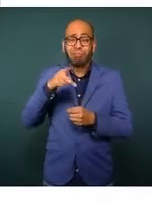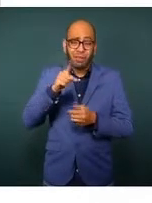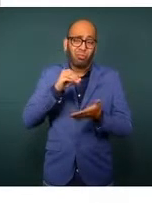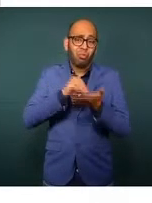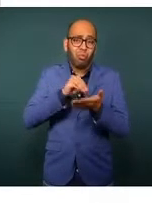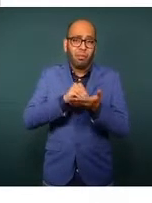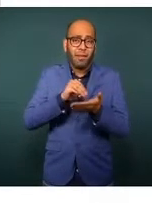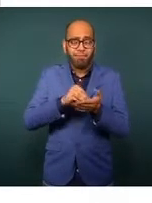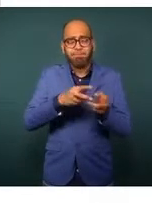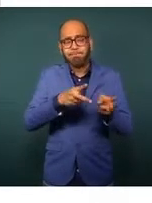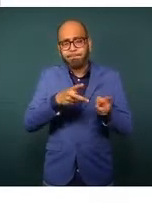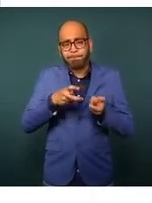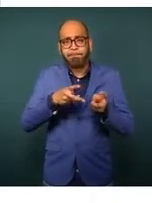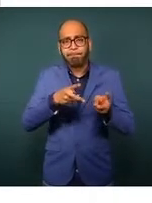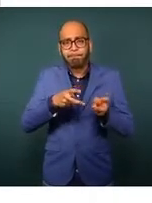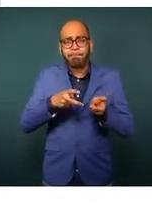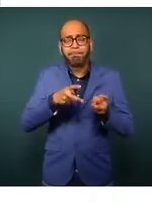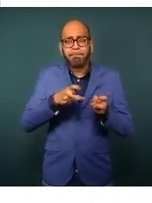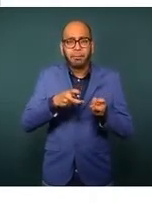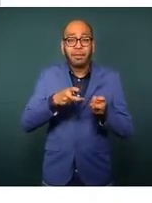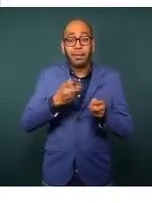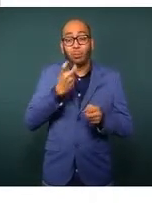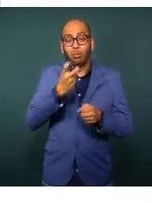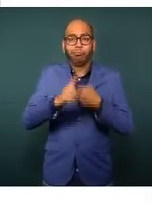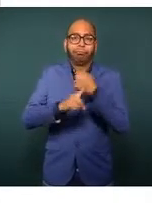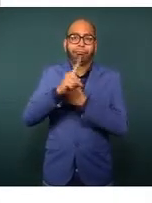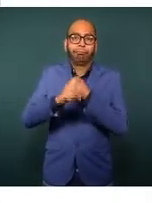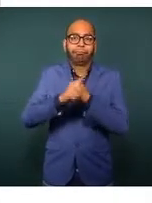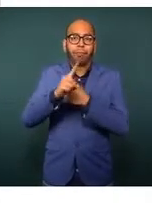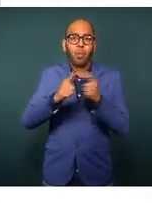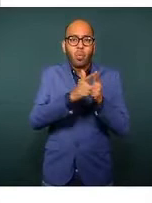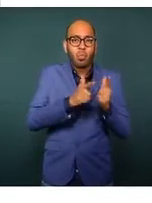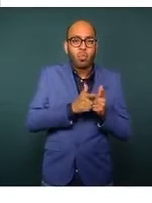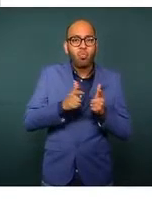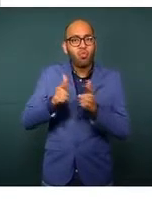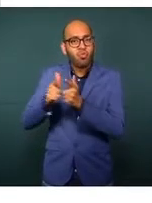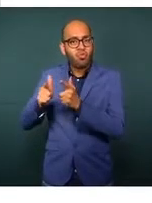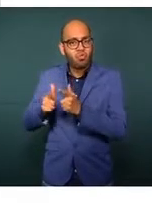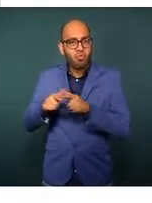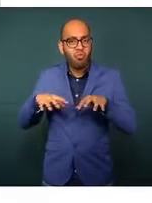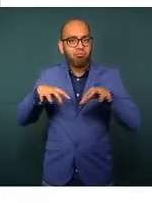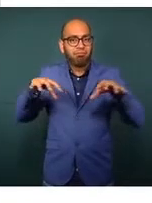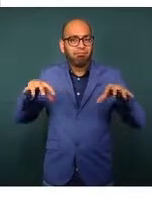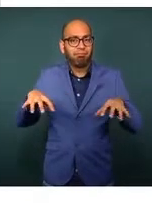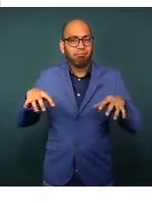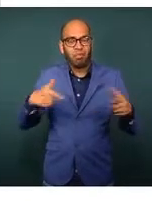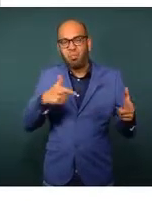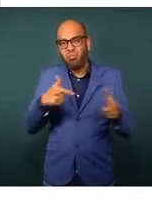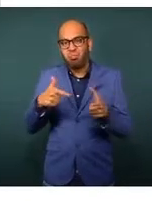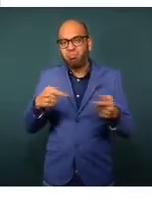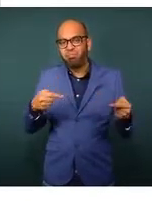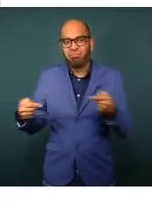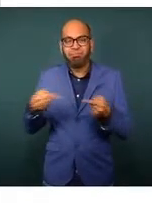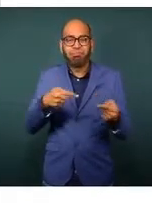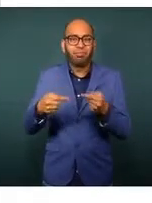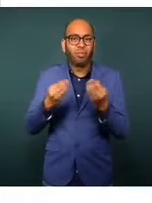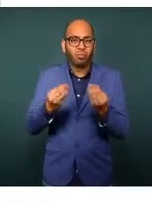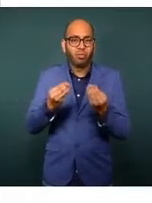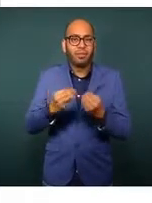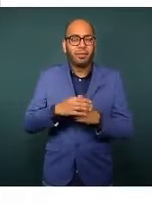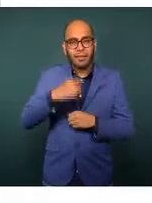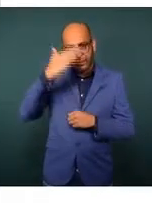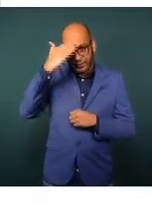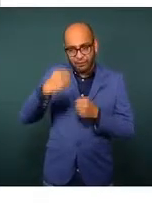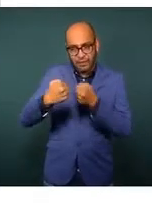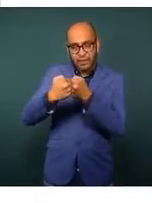las actividades delincuenciales que genera mucha disputa. En la región tenemos una parte aquí colindante con Guanajuato,